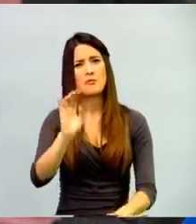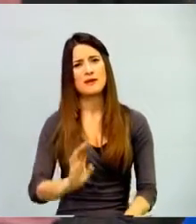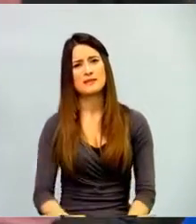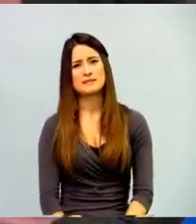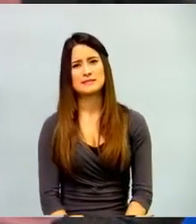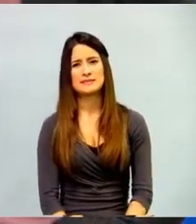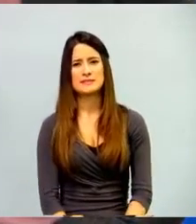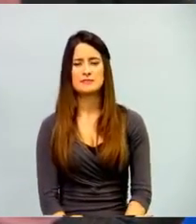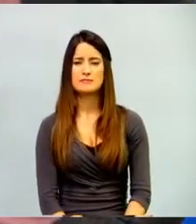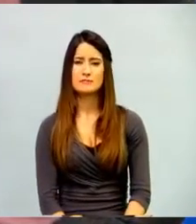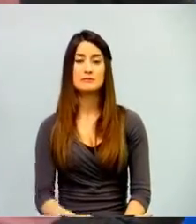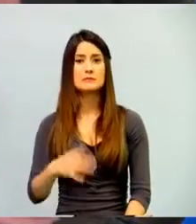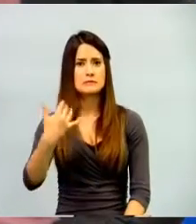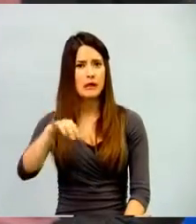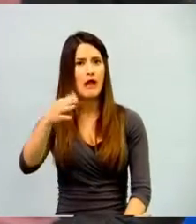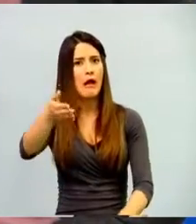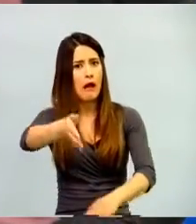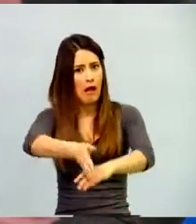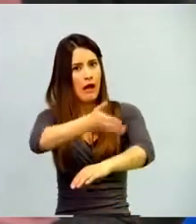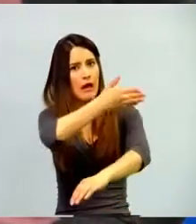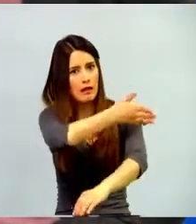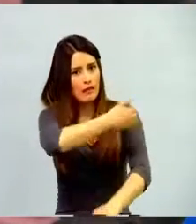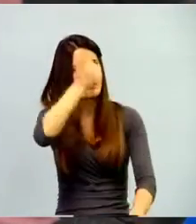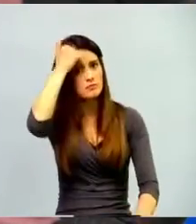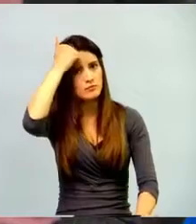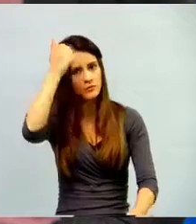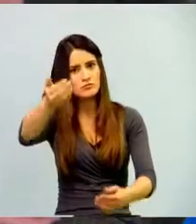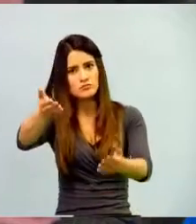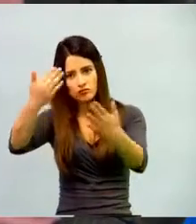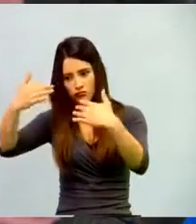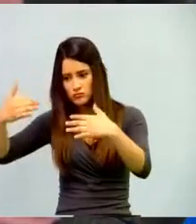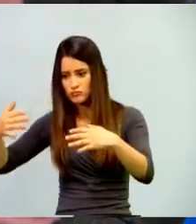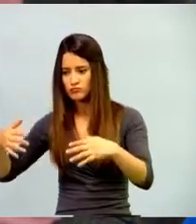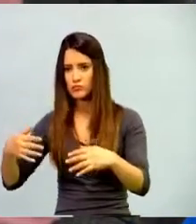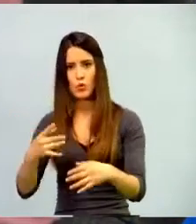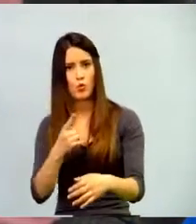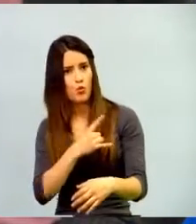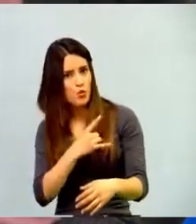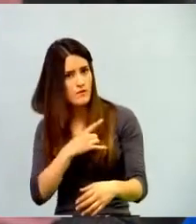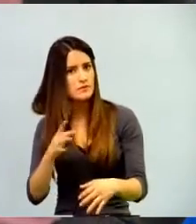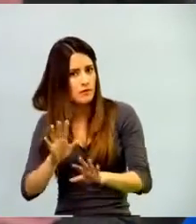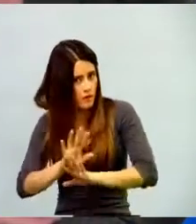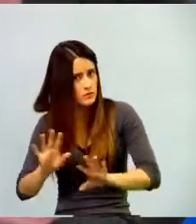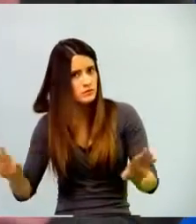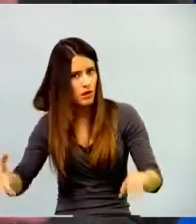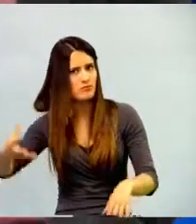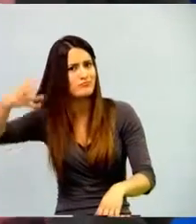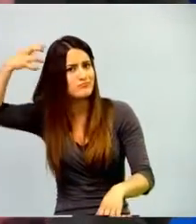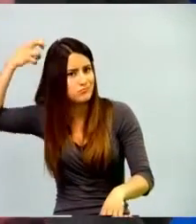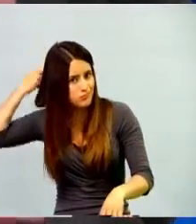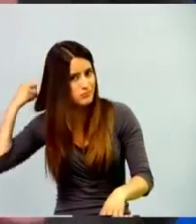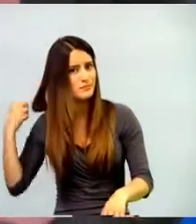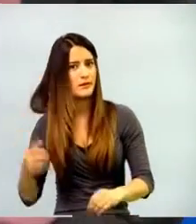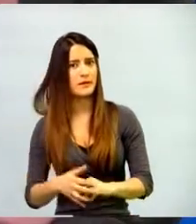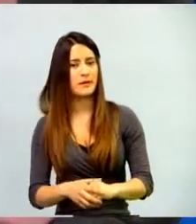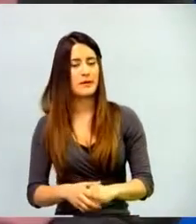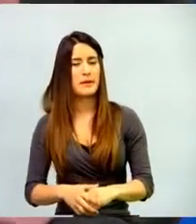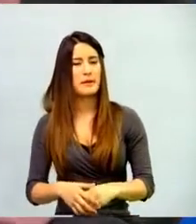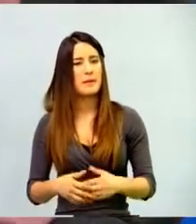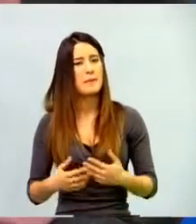universitaria lo haya cambiado en algo, pero siempre lleva muchos